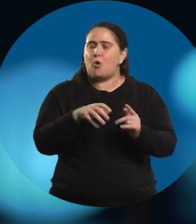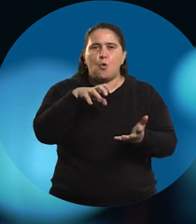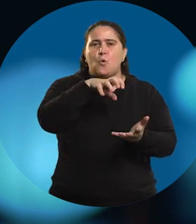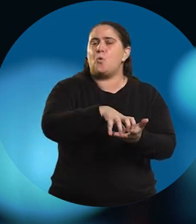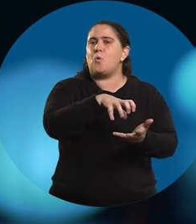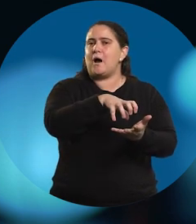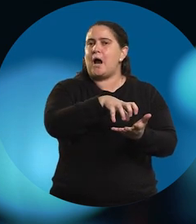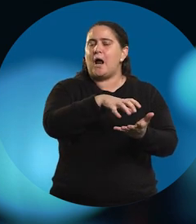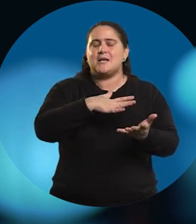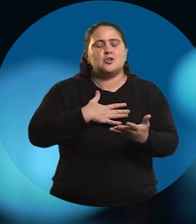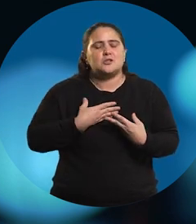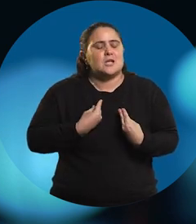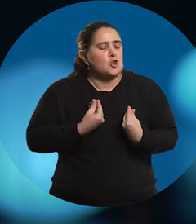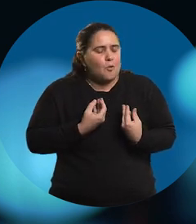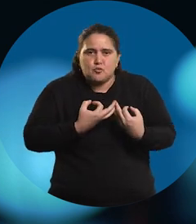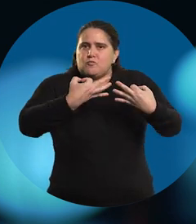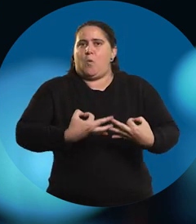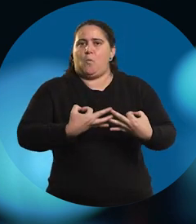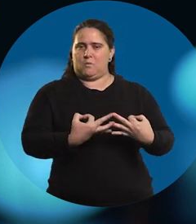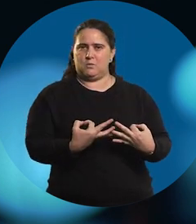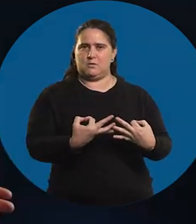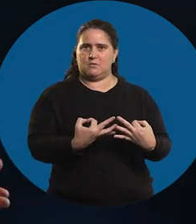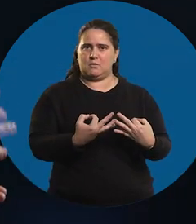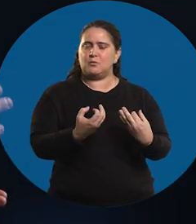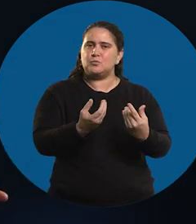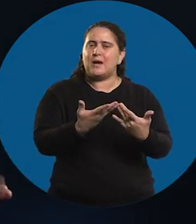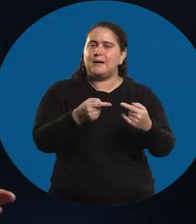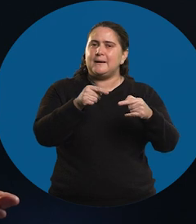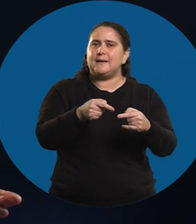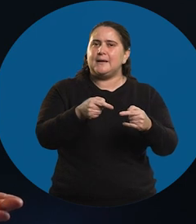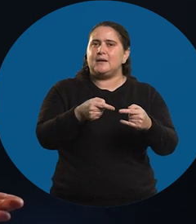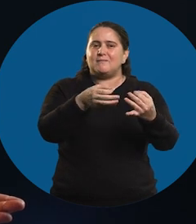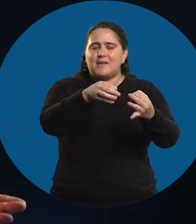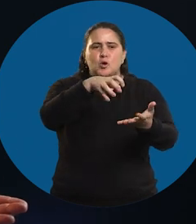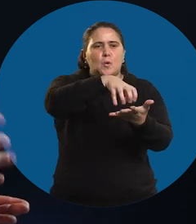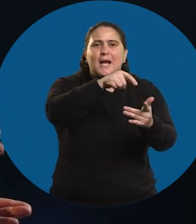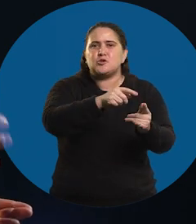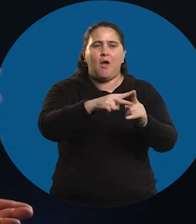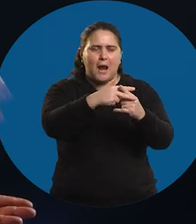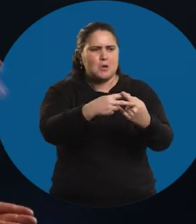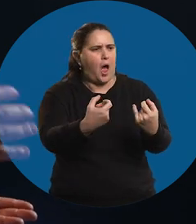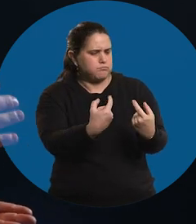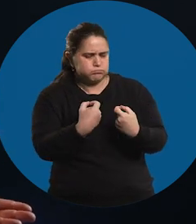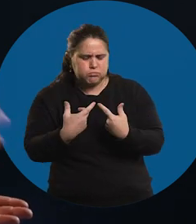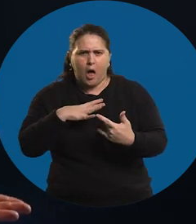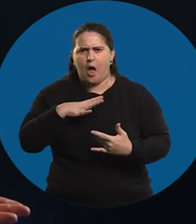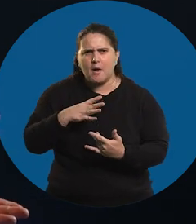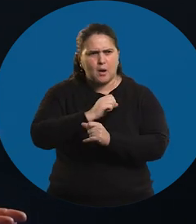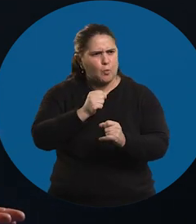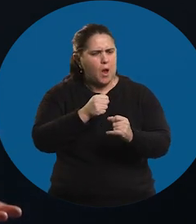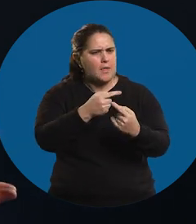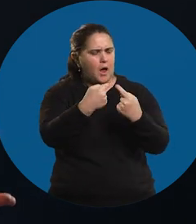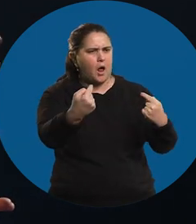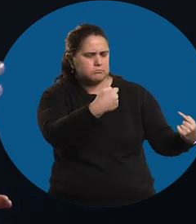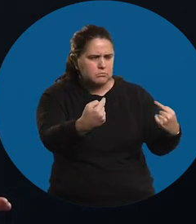Es el lugar donde yo me siento más seguro. Porque siento que es el lugar donde tengo más herramientas para afrontar